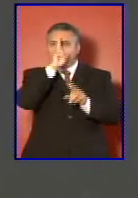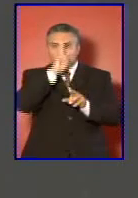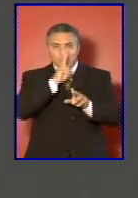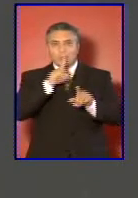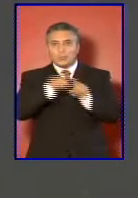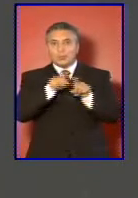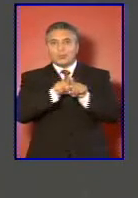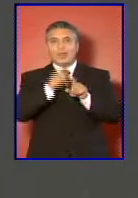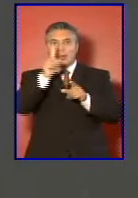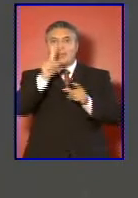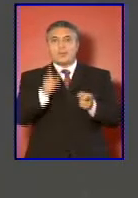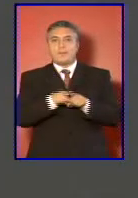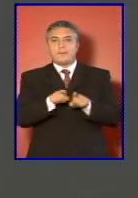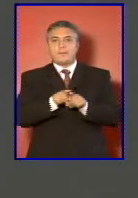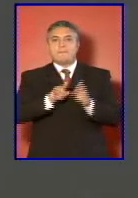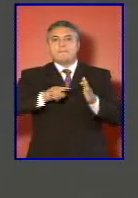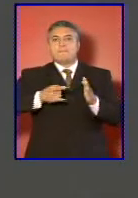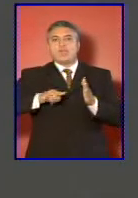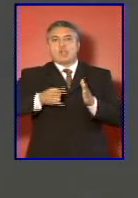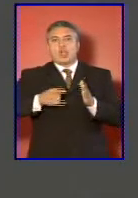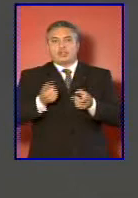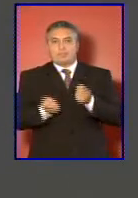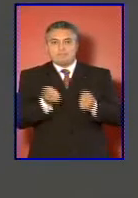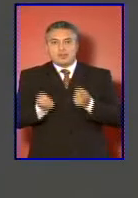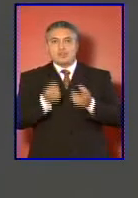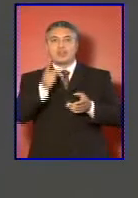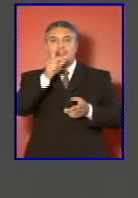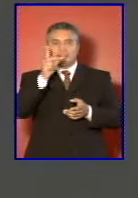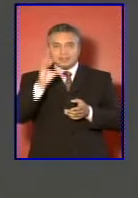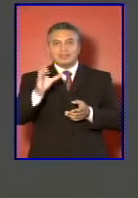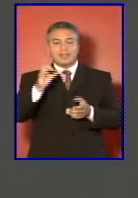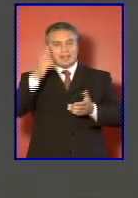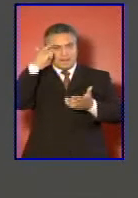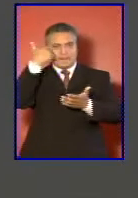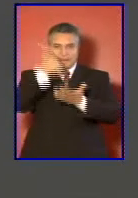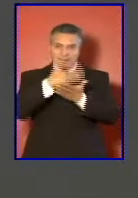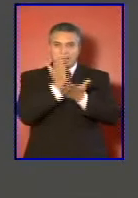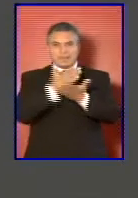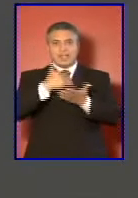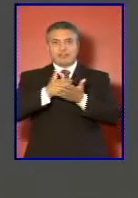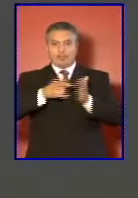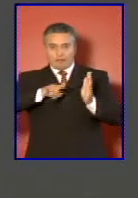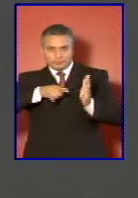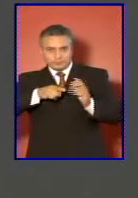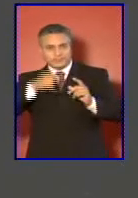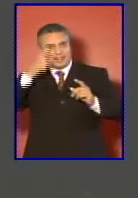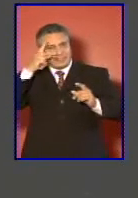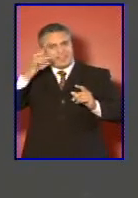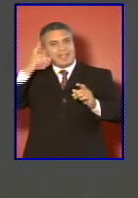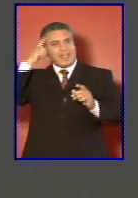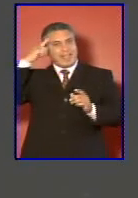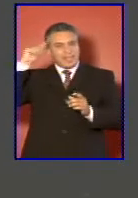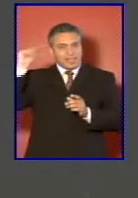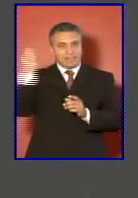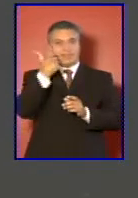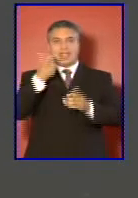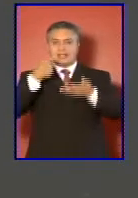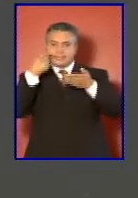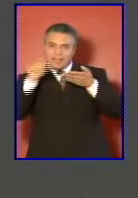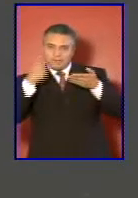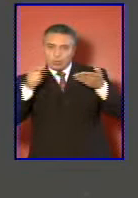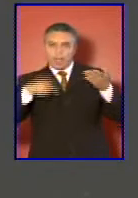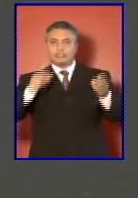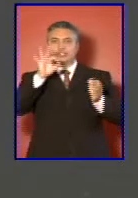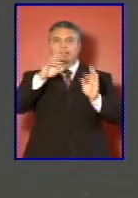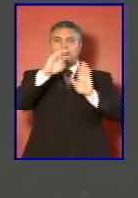planeamiento de generación de ideas de evaluación de proyectos de